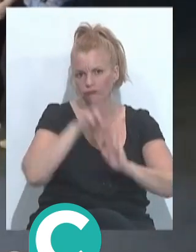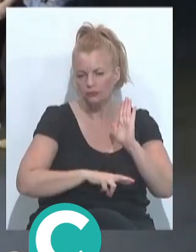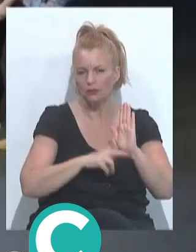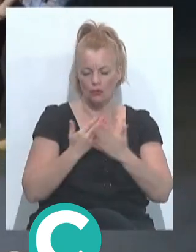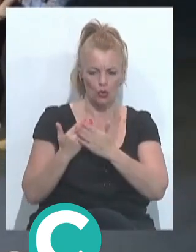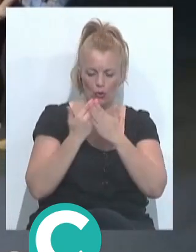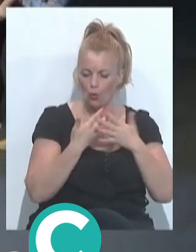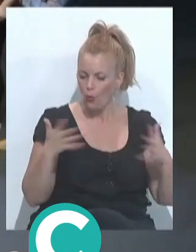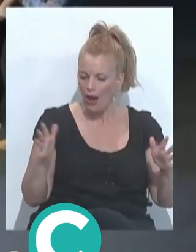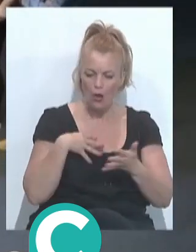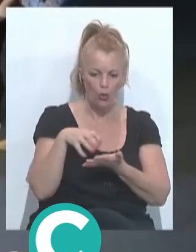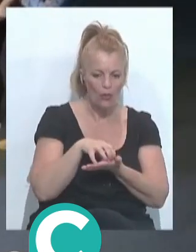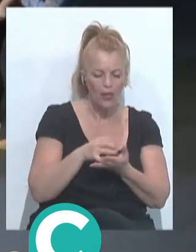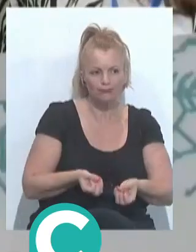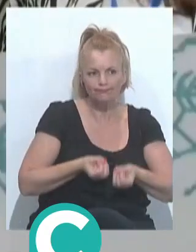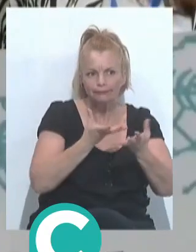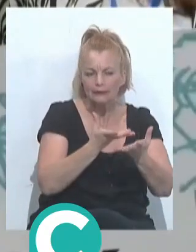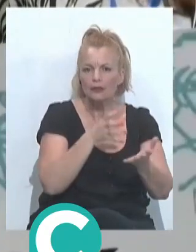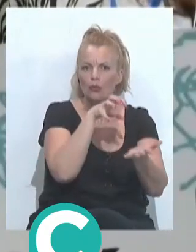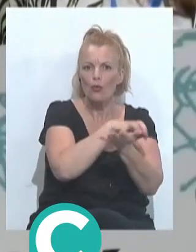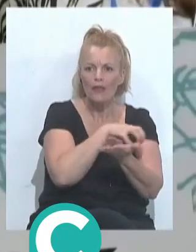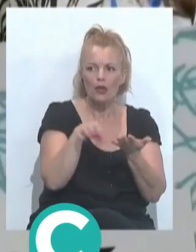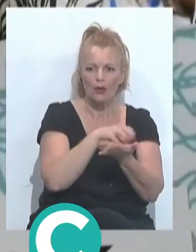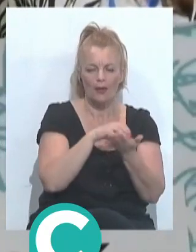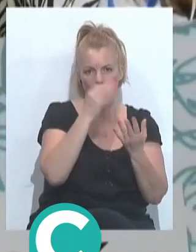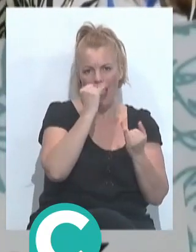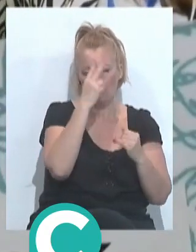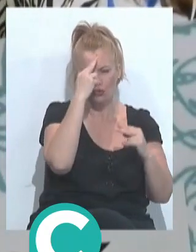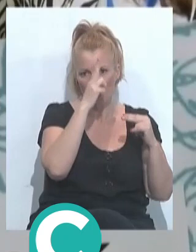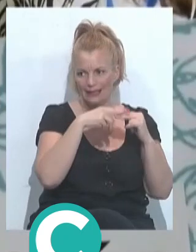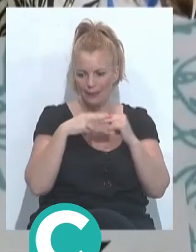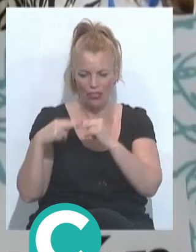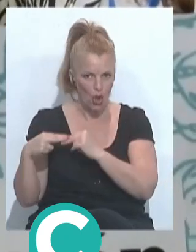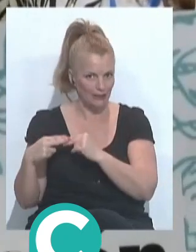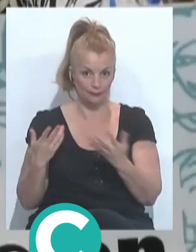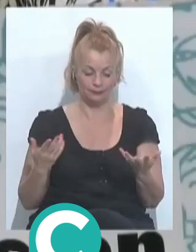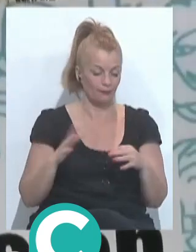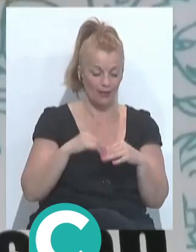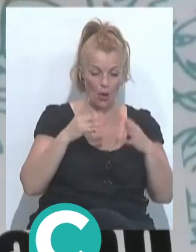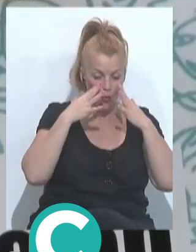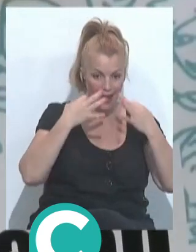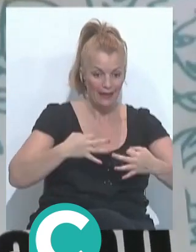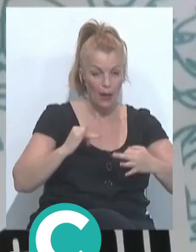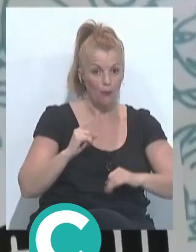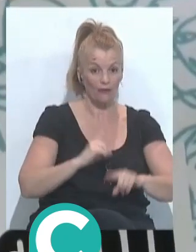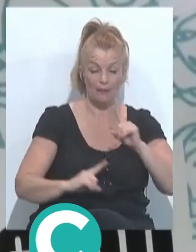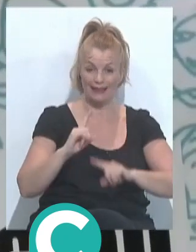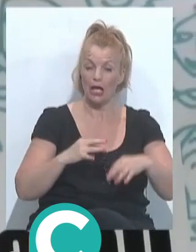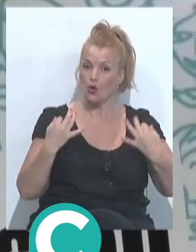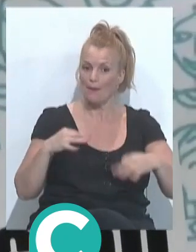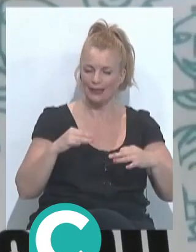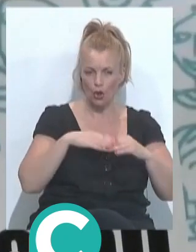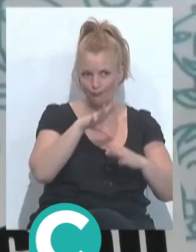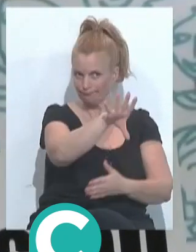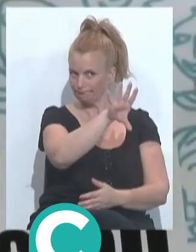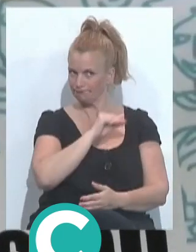reglamento. Exactamente, expone a dudas y sobre todo porque hay muchas interpretaciones, lo sabemos, ¿no? Es una realidad la problemática que suele haber con la